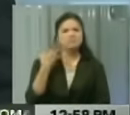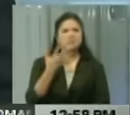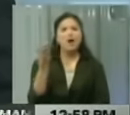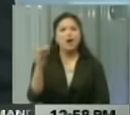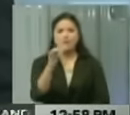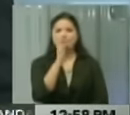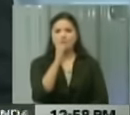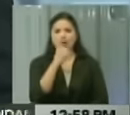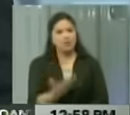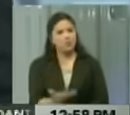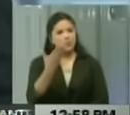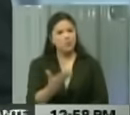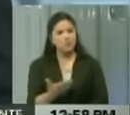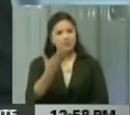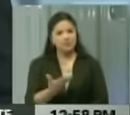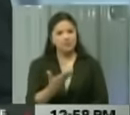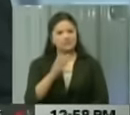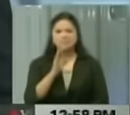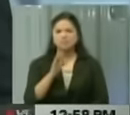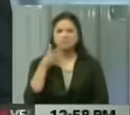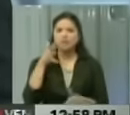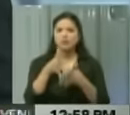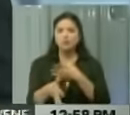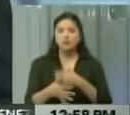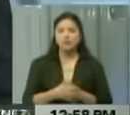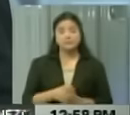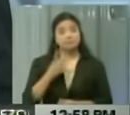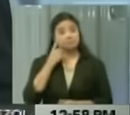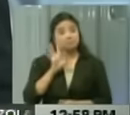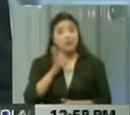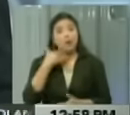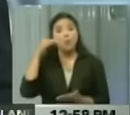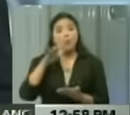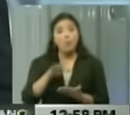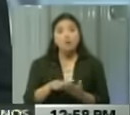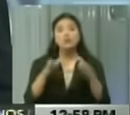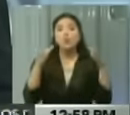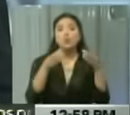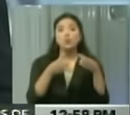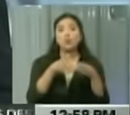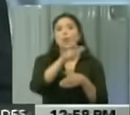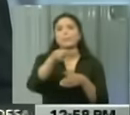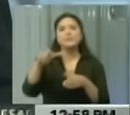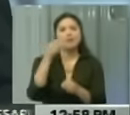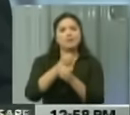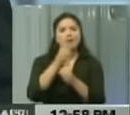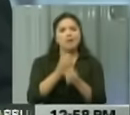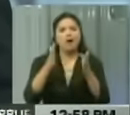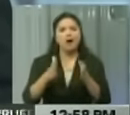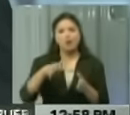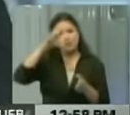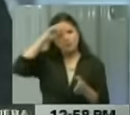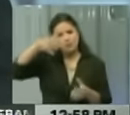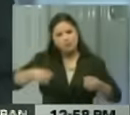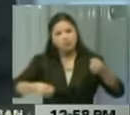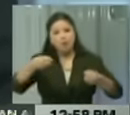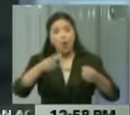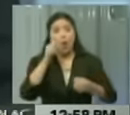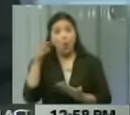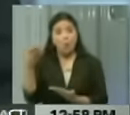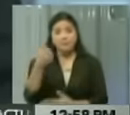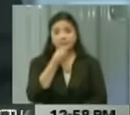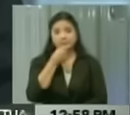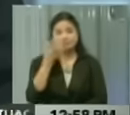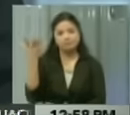información importante, justamente sobre la presunta muerte de un grupo de mineros. Ahí está Alexander González, nuestro corresponsal,